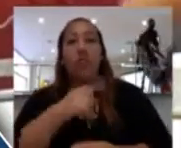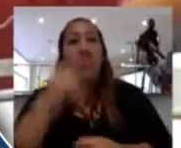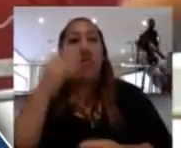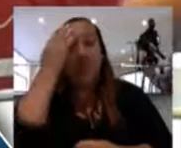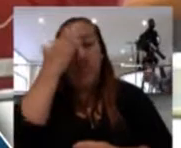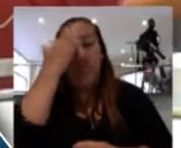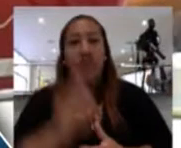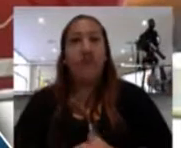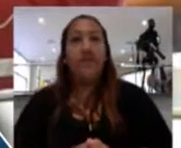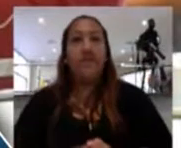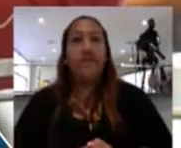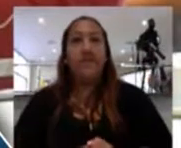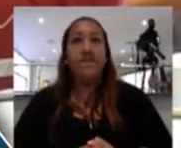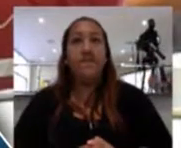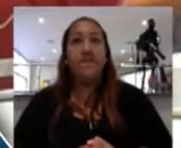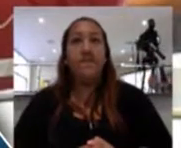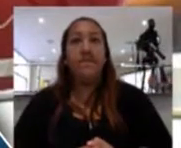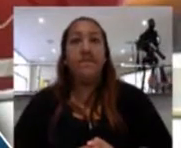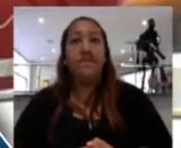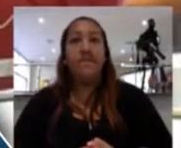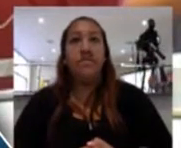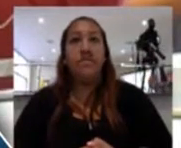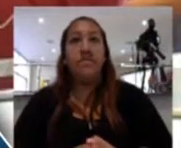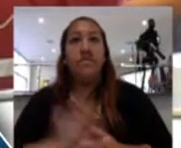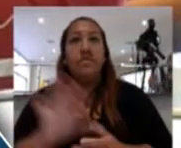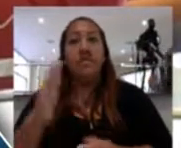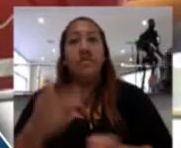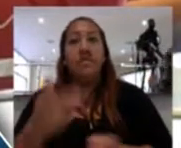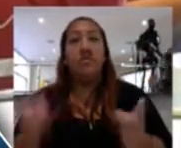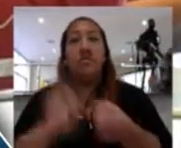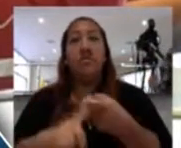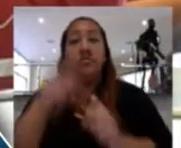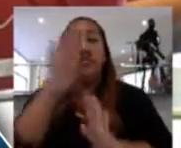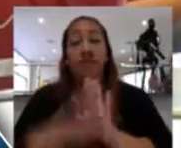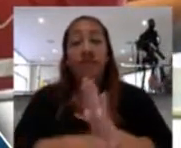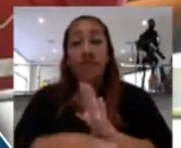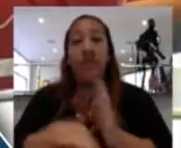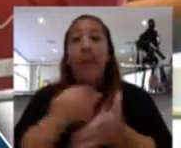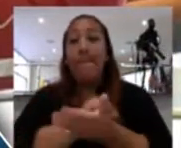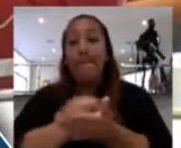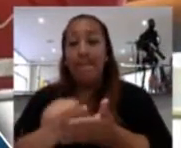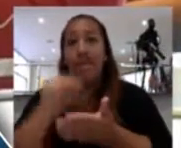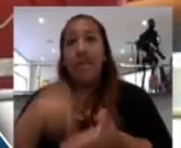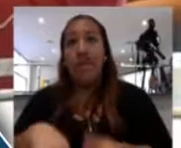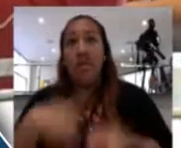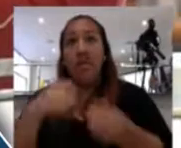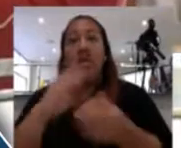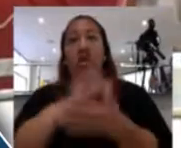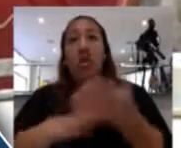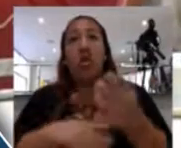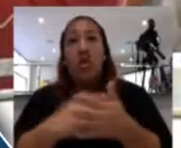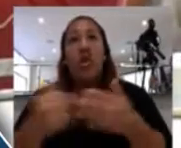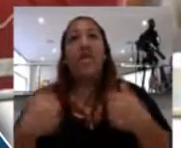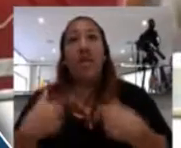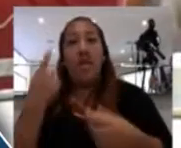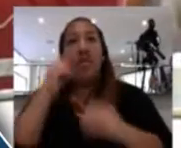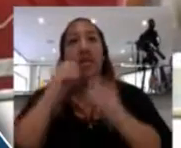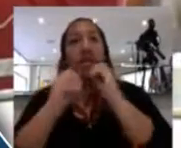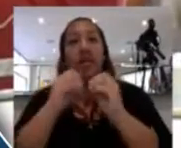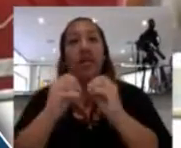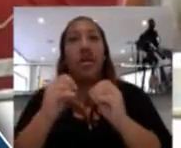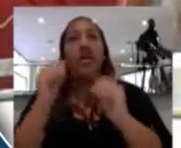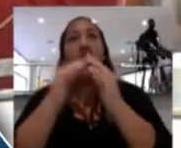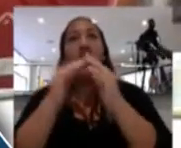saben. Eso nos llevará hasta probablemente finales de mes también, porque ese es el cronograma que se tiene para la reparación